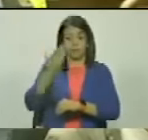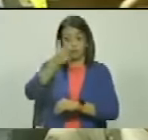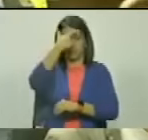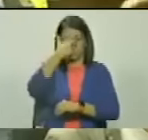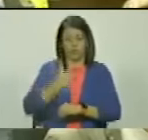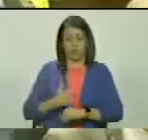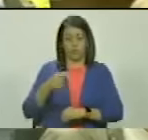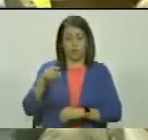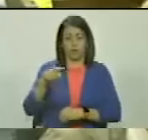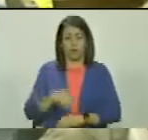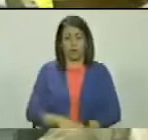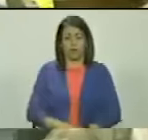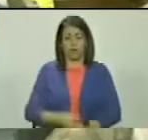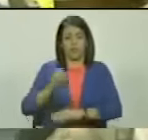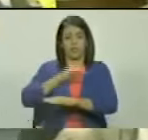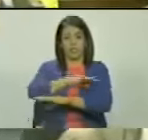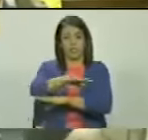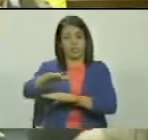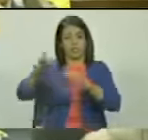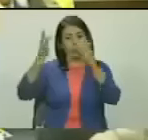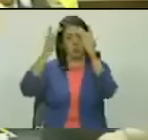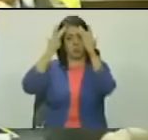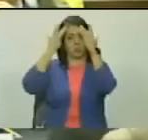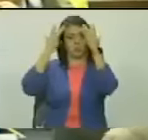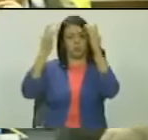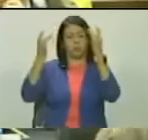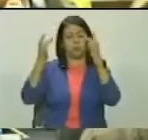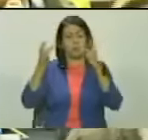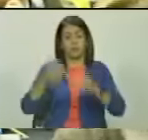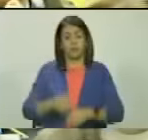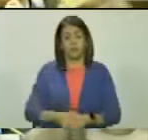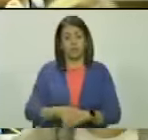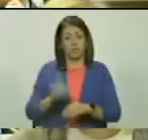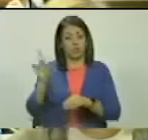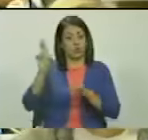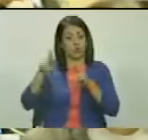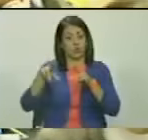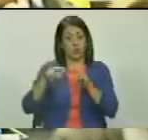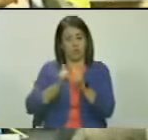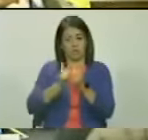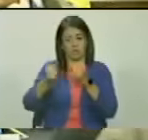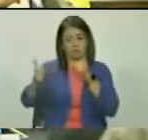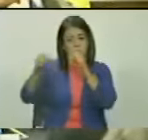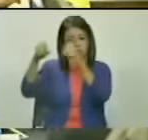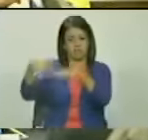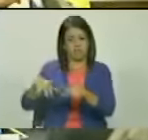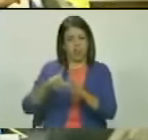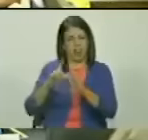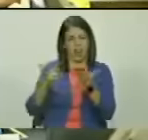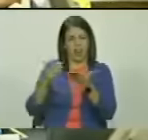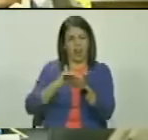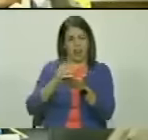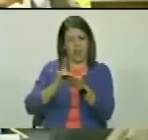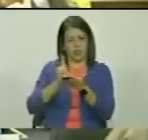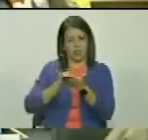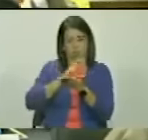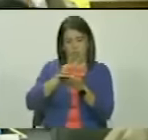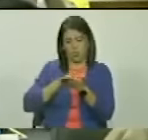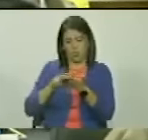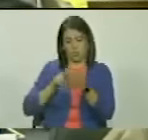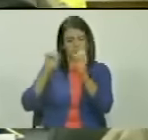llanero intelectual él no se apartó de la lectura y